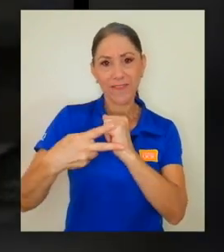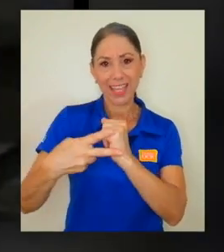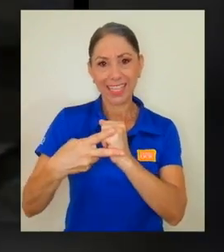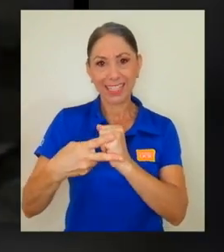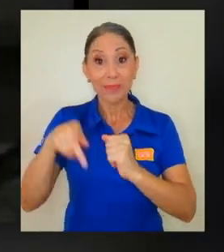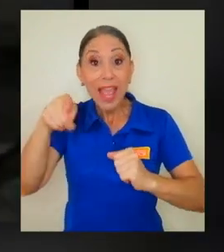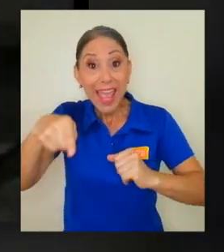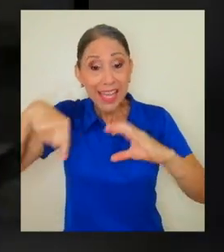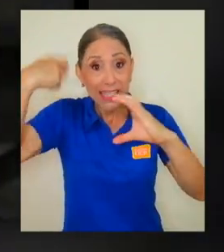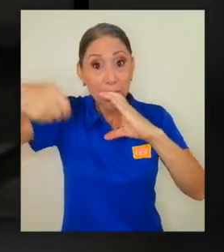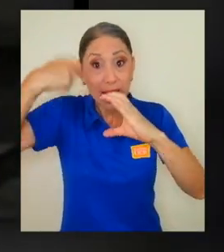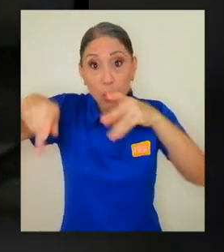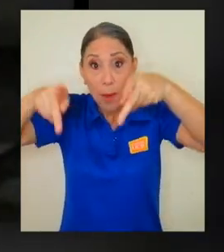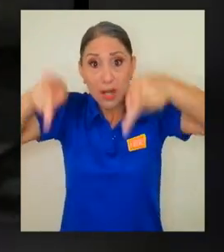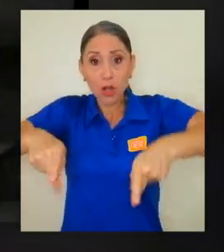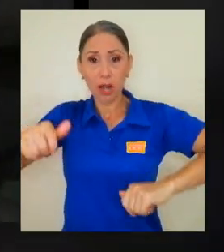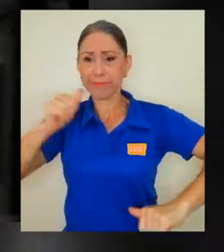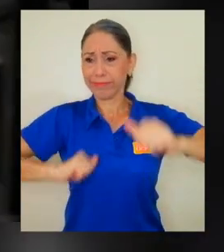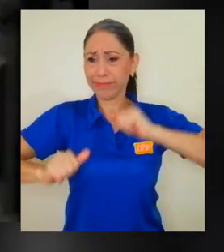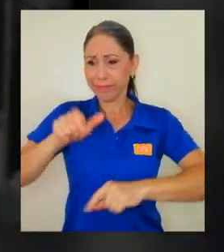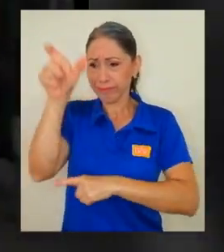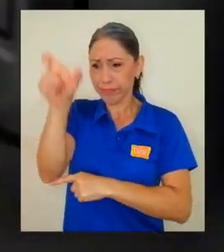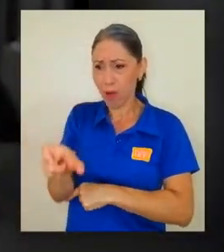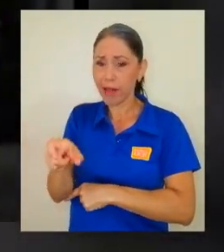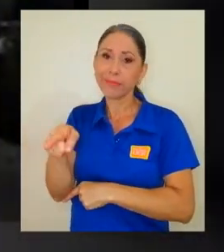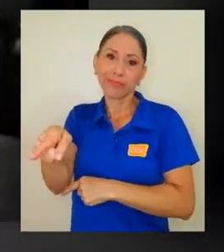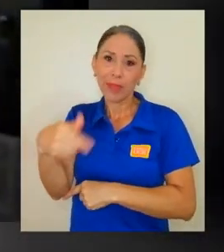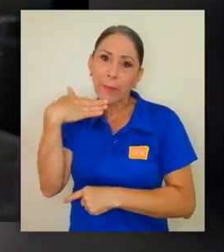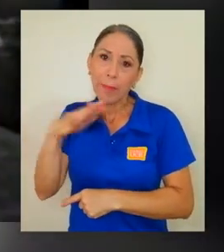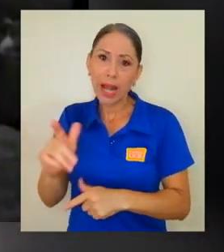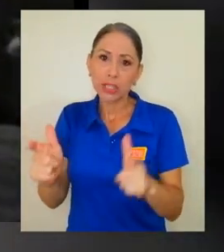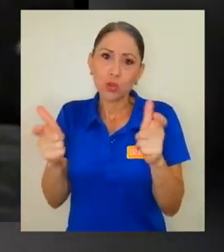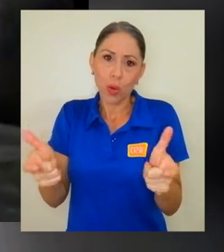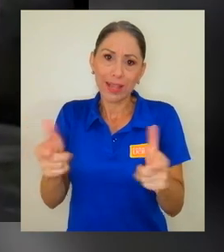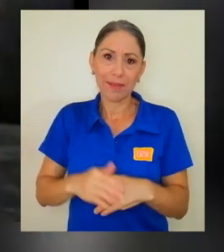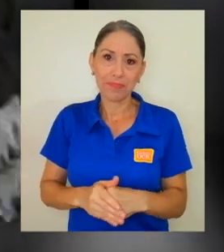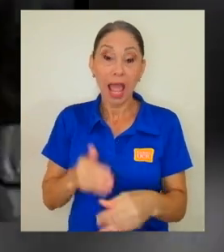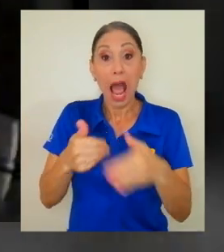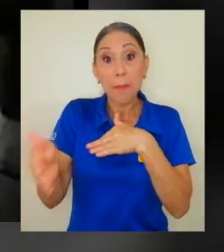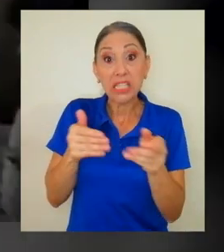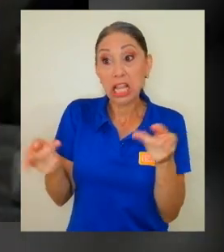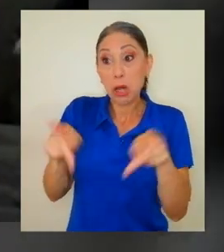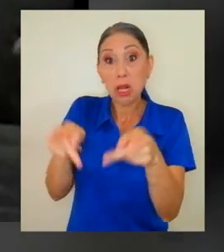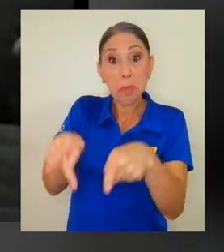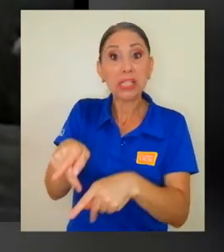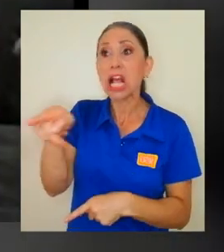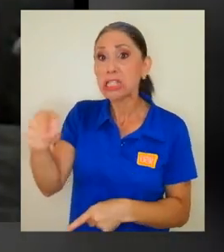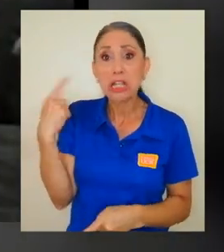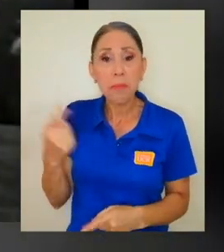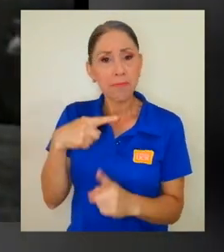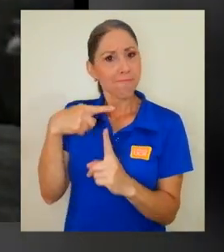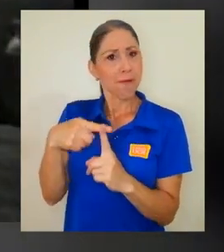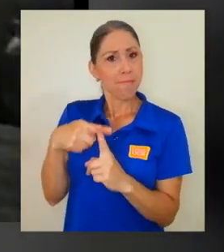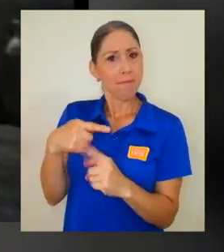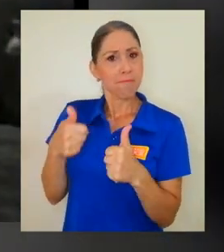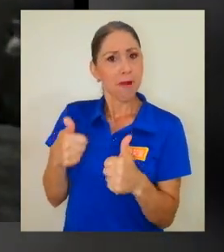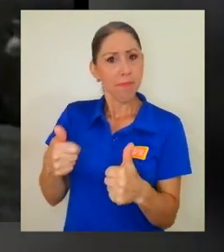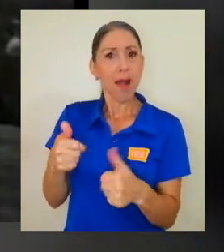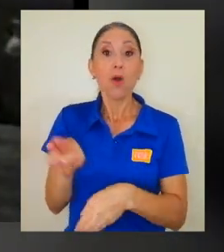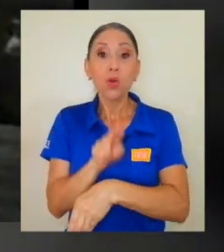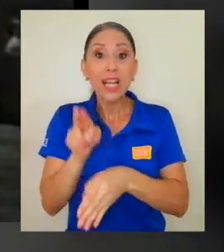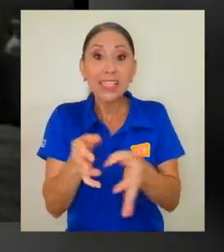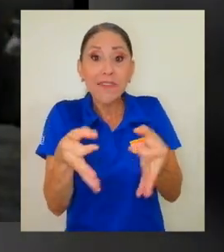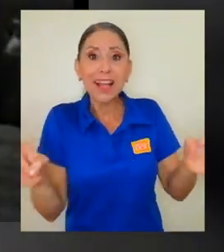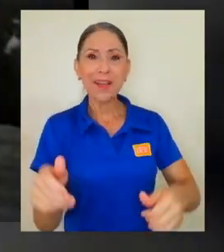trama, el protagonista se caracteriza por ser un tipo con mala suerte, que a pesar de los incidentes es optimista y utiliza el Pura